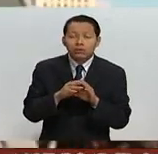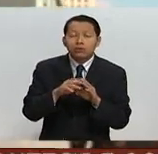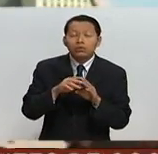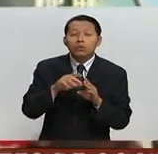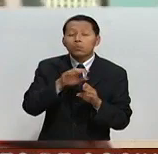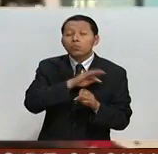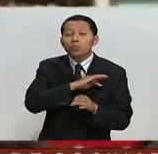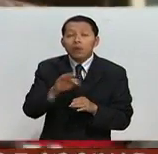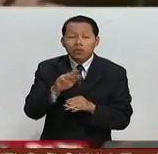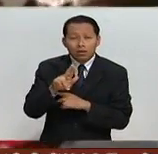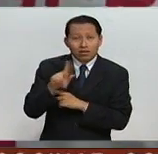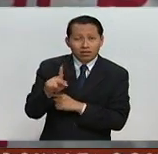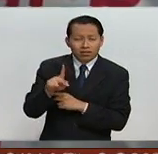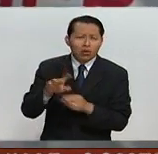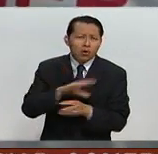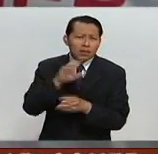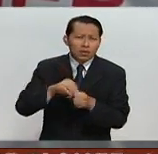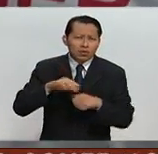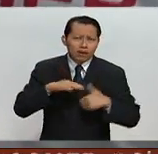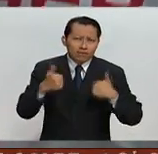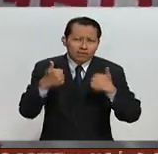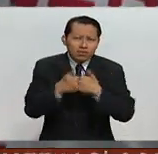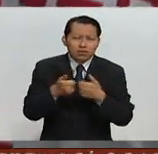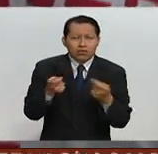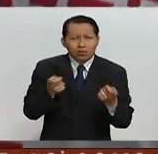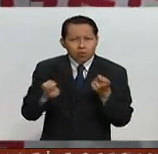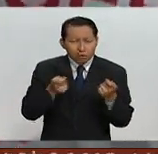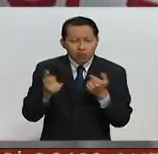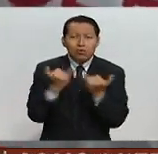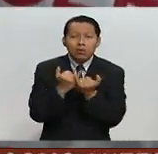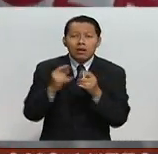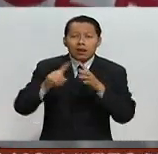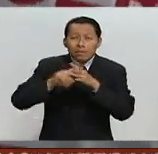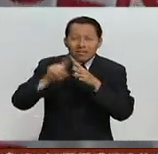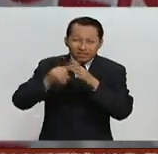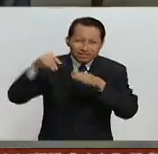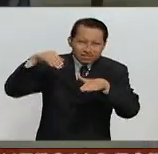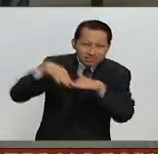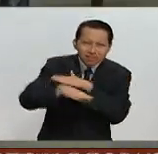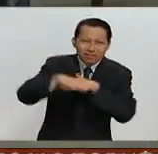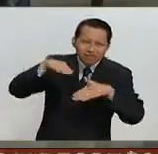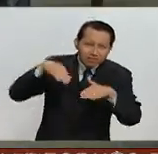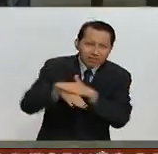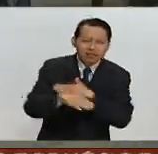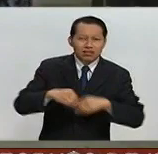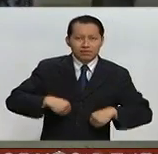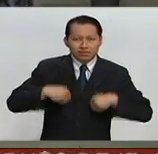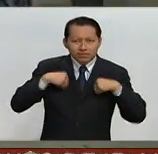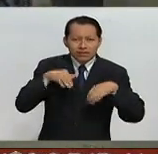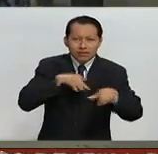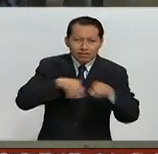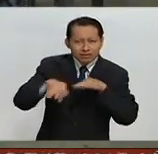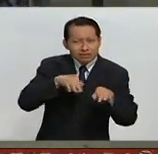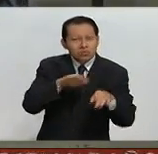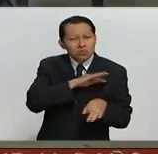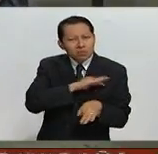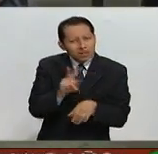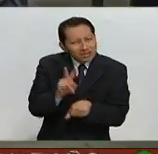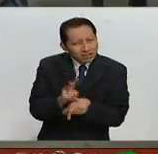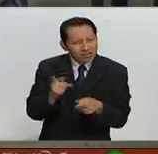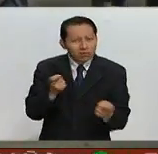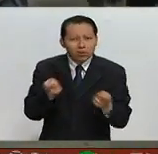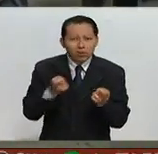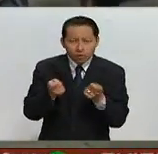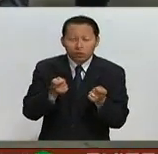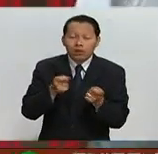Unido tome por completo el control de sus fronteras y que reduzca el número de migrantes que ingresan a vivir y a trabajar. Los